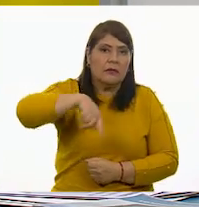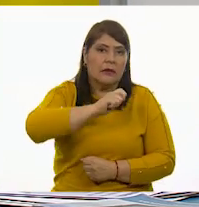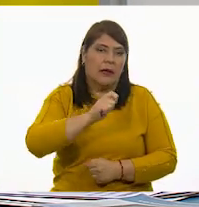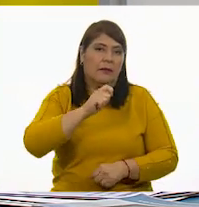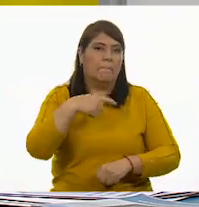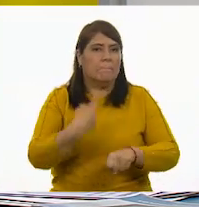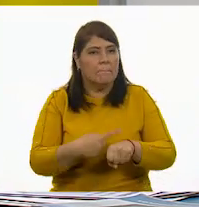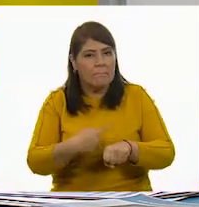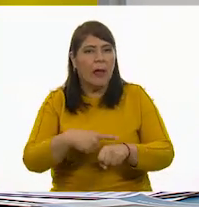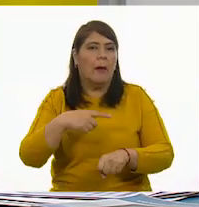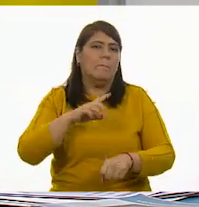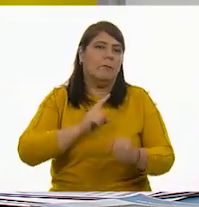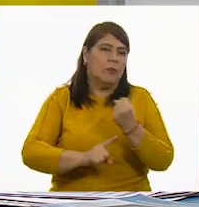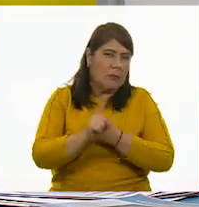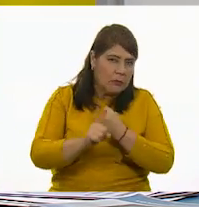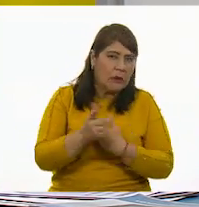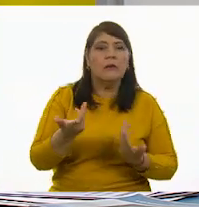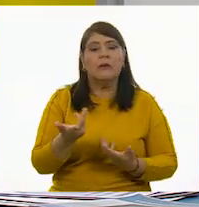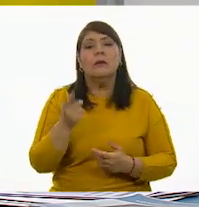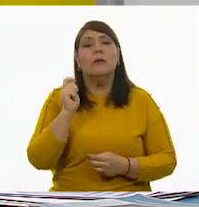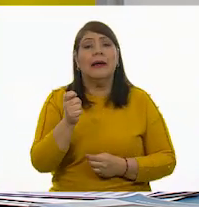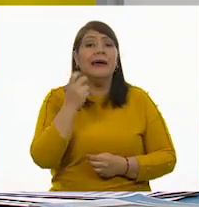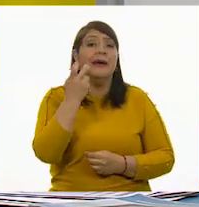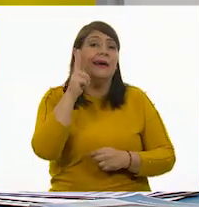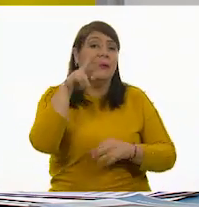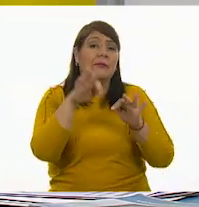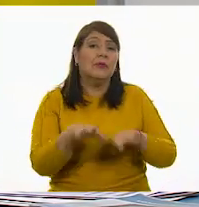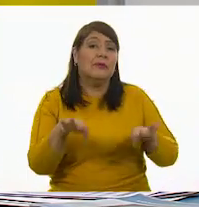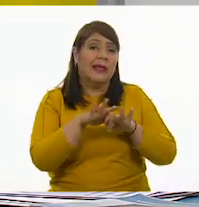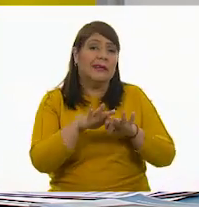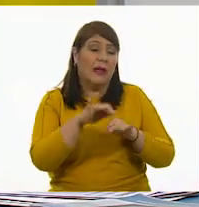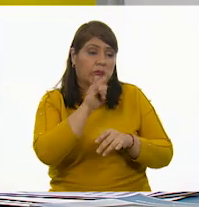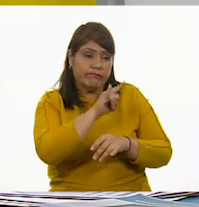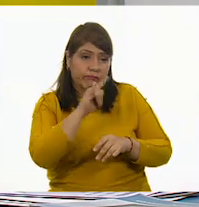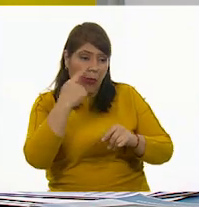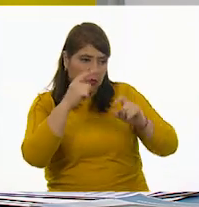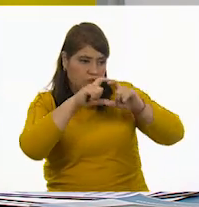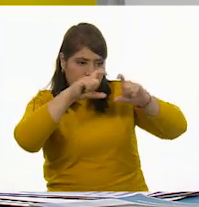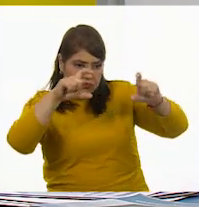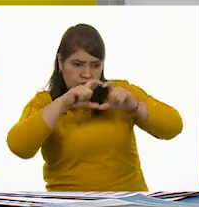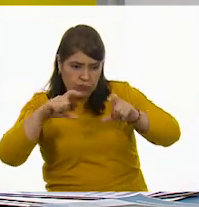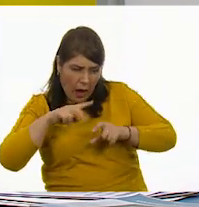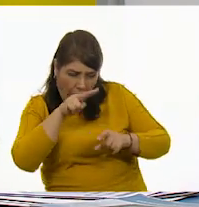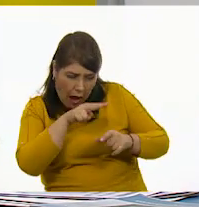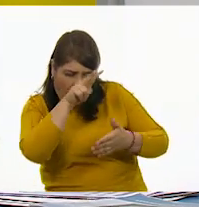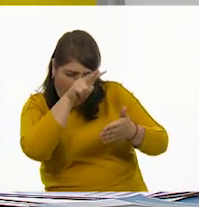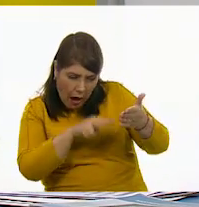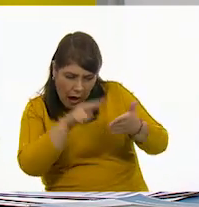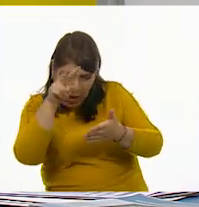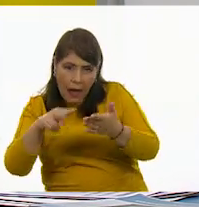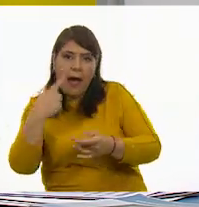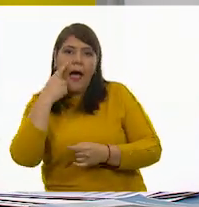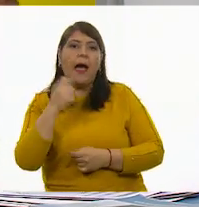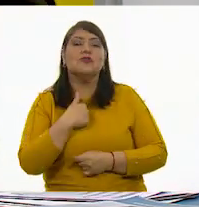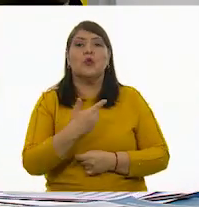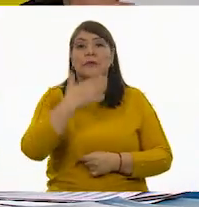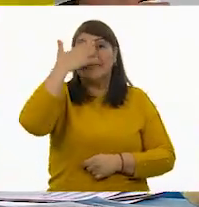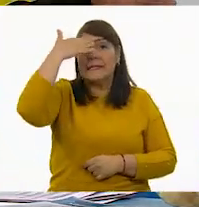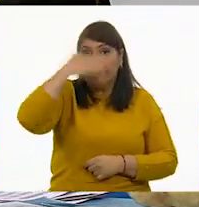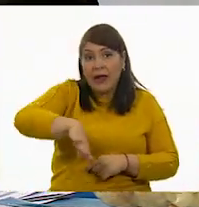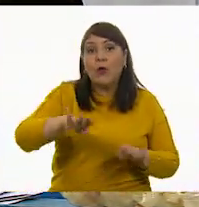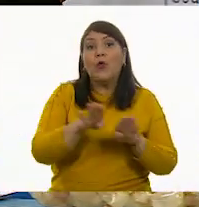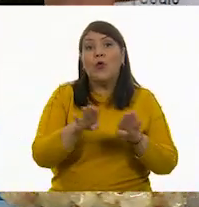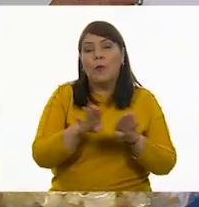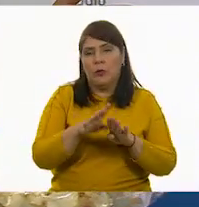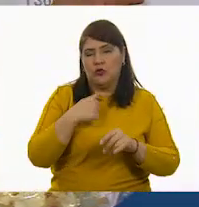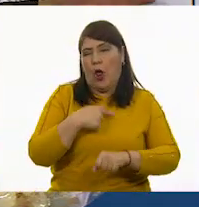información que se maneja en las etiquetas, que las sepamos a interpretar, para no extenderme